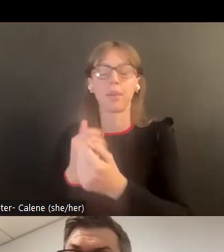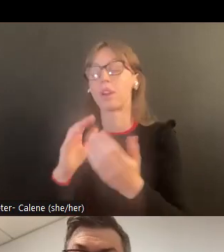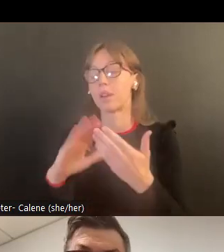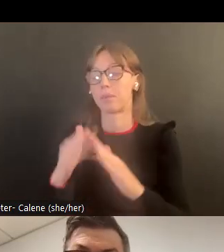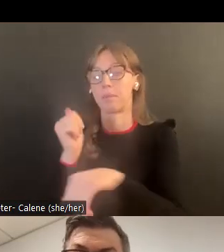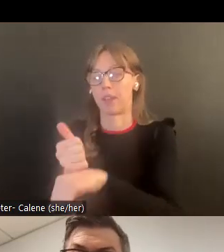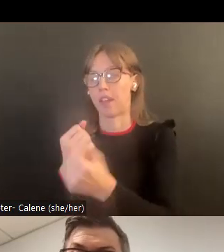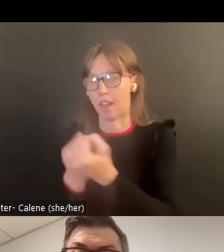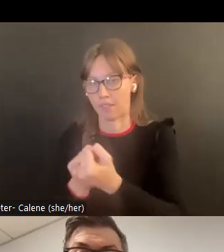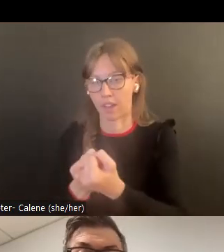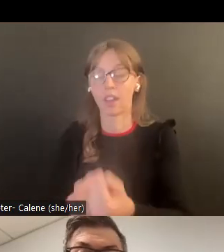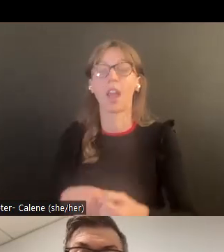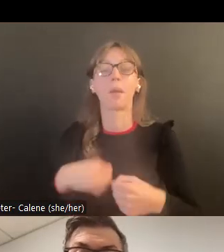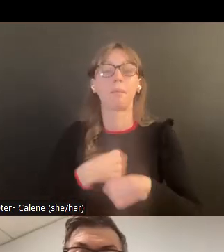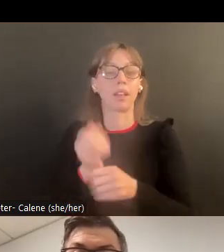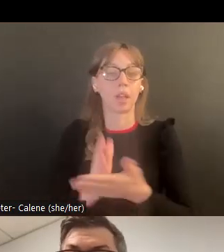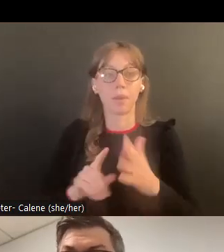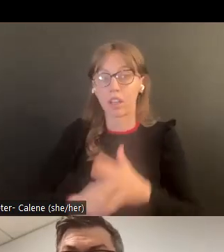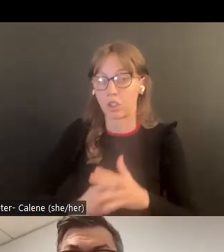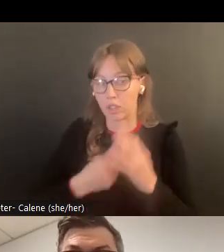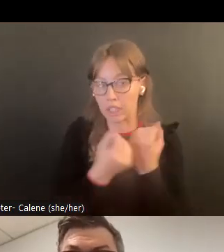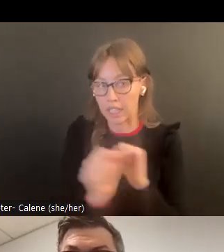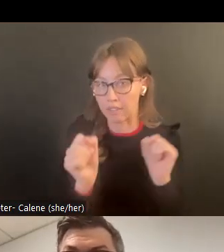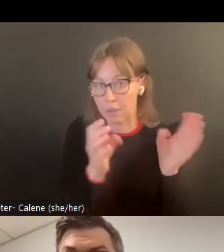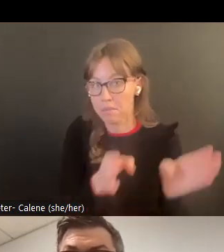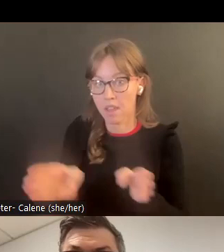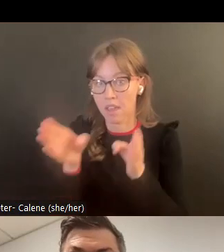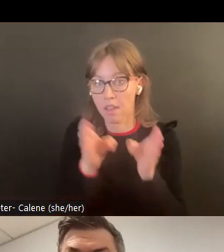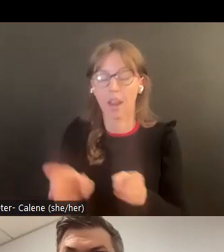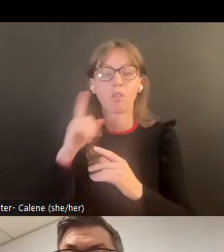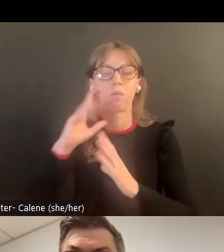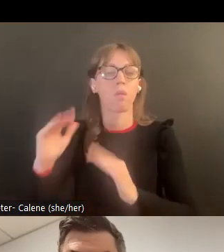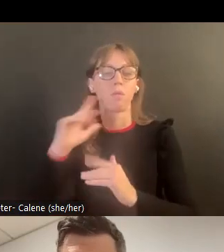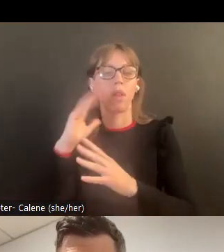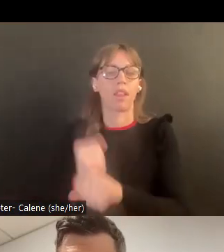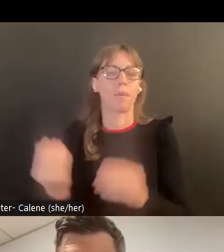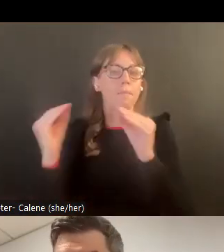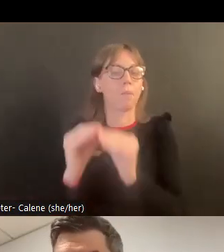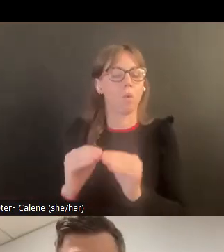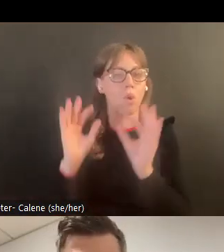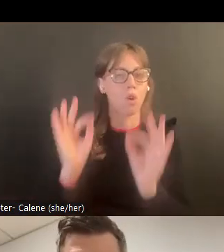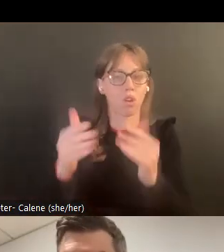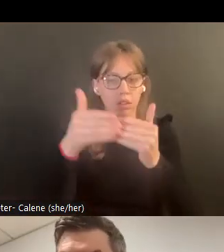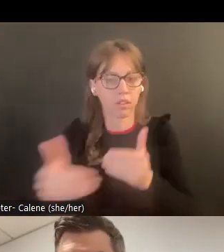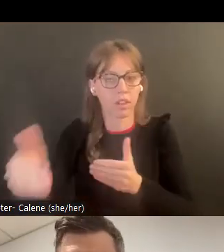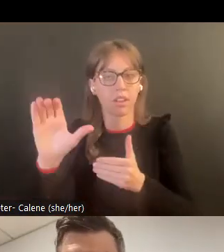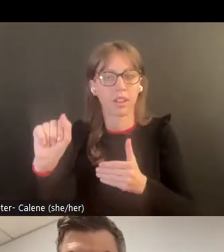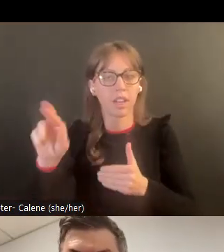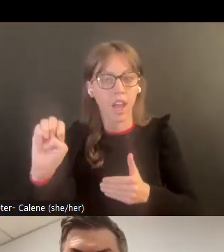apoyador y abogado. Alguien va a abogar por ellos a nivel comunitario. Y sería,